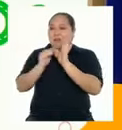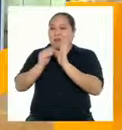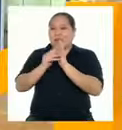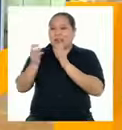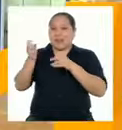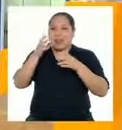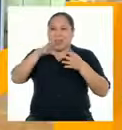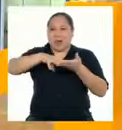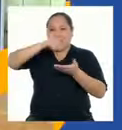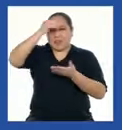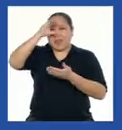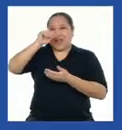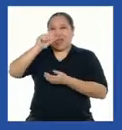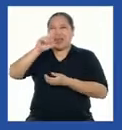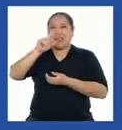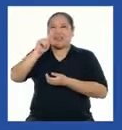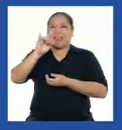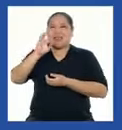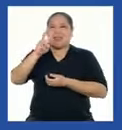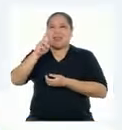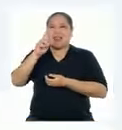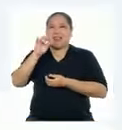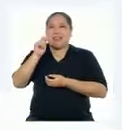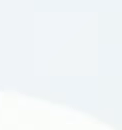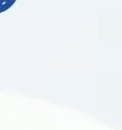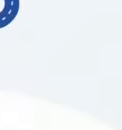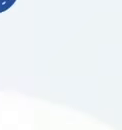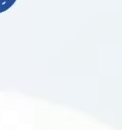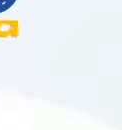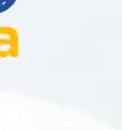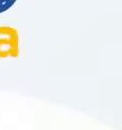Activarte ¡Ya volvemos!